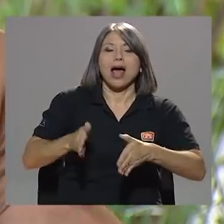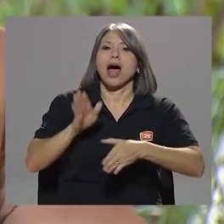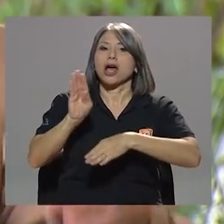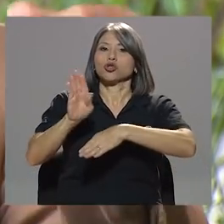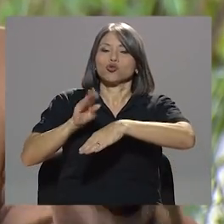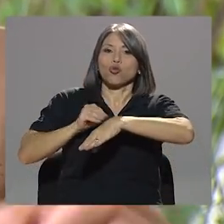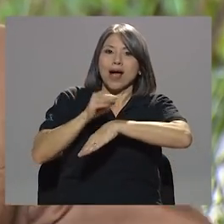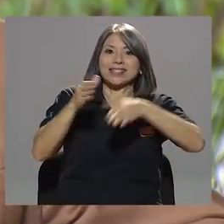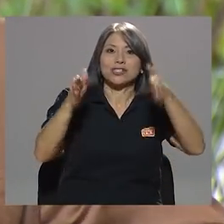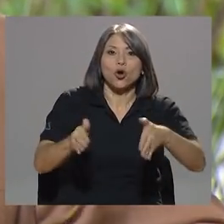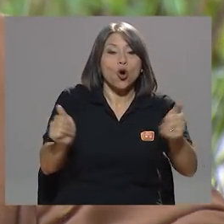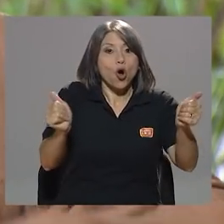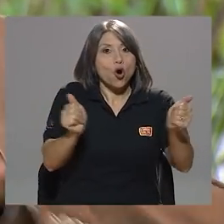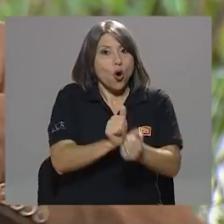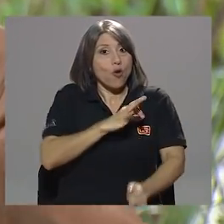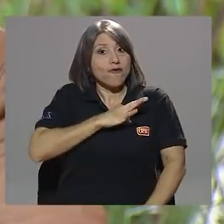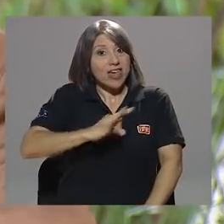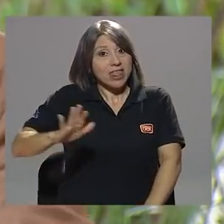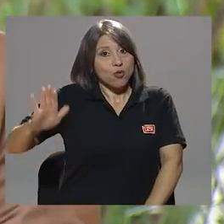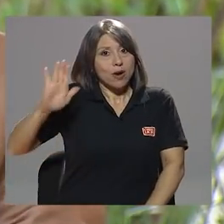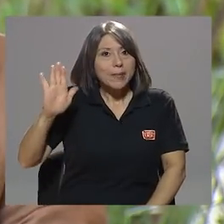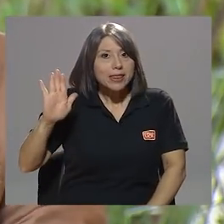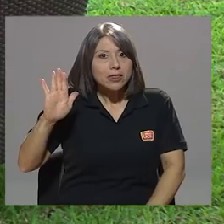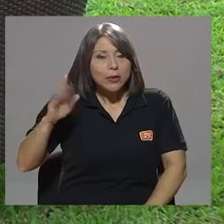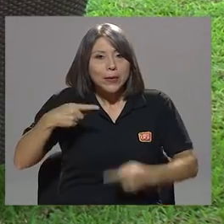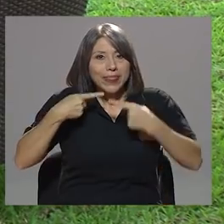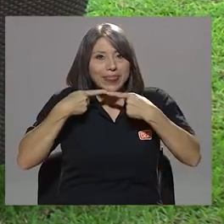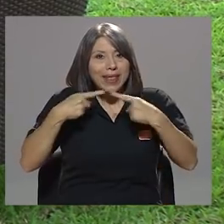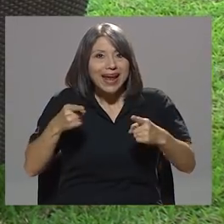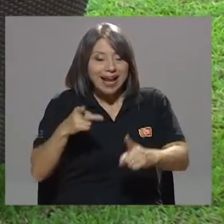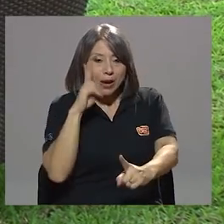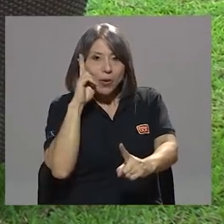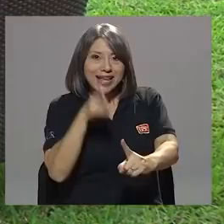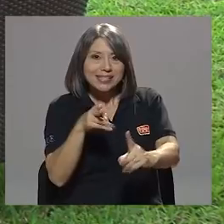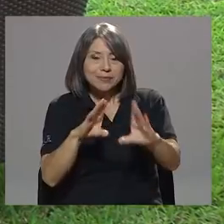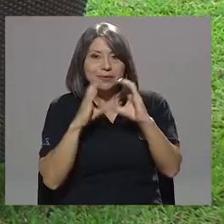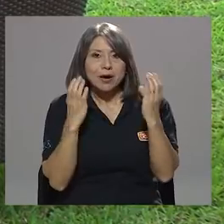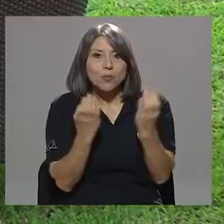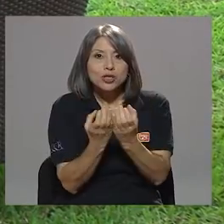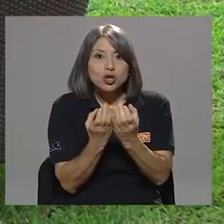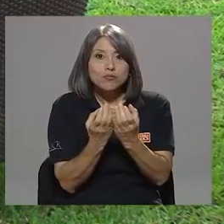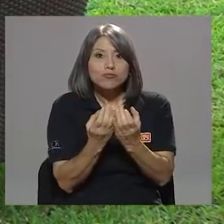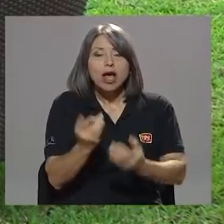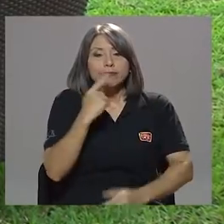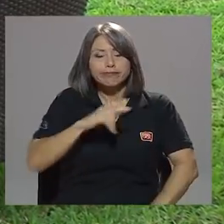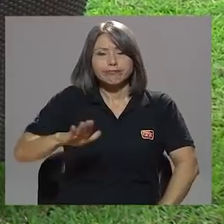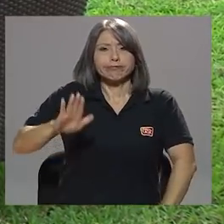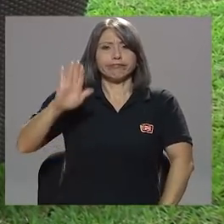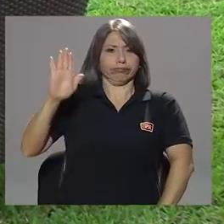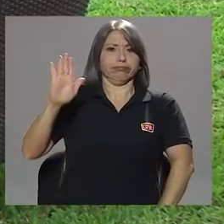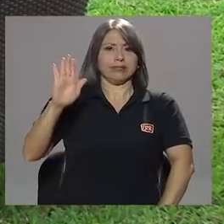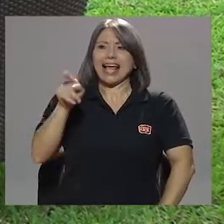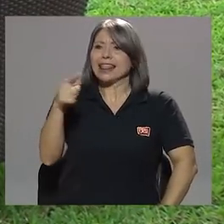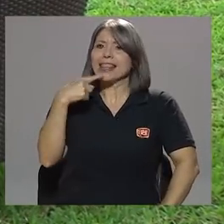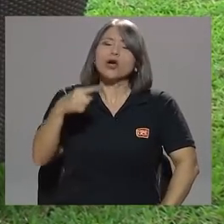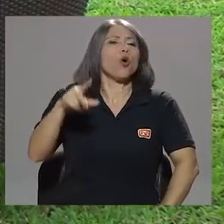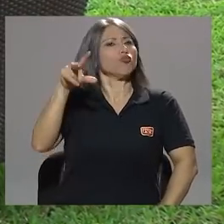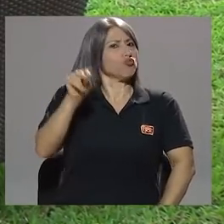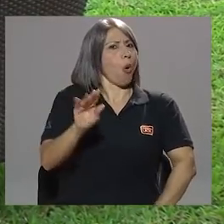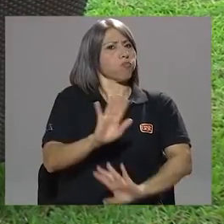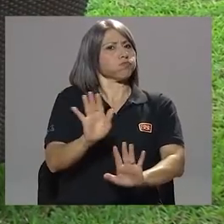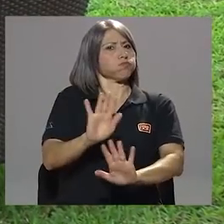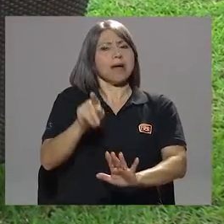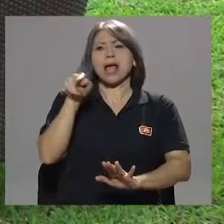declaró bajo fe juramento en esta misma comisión que no había intercedido ni